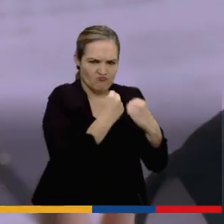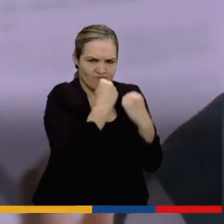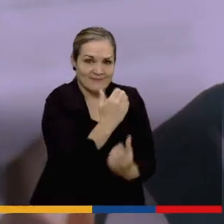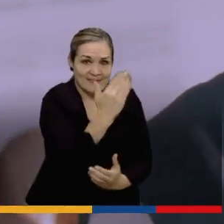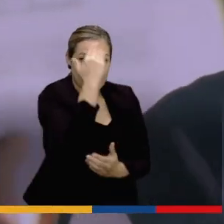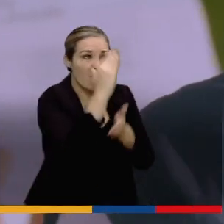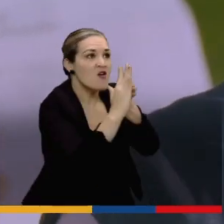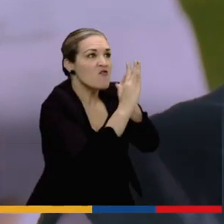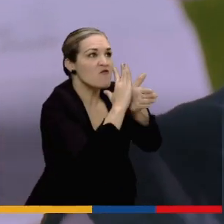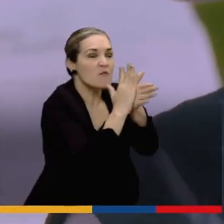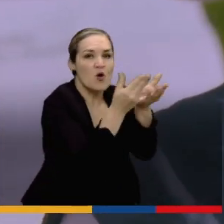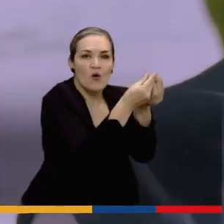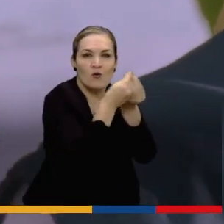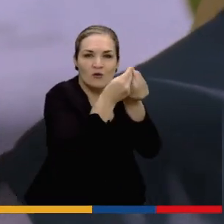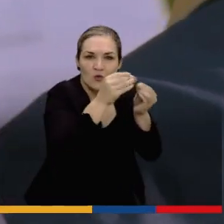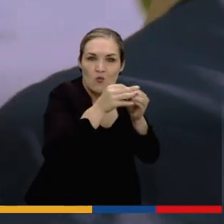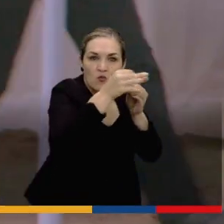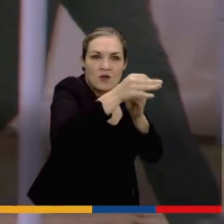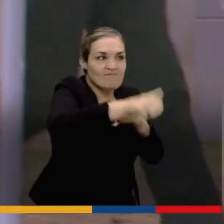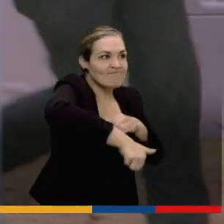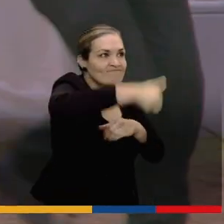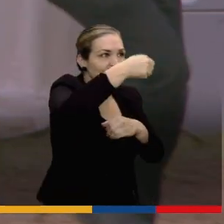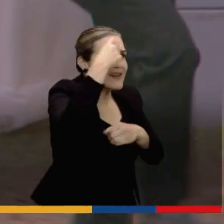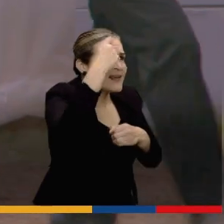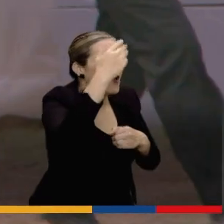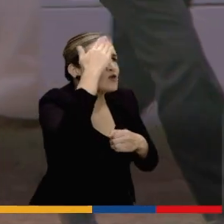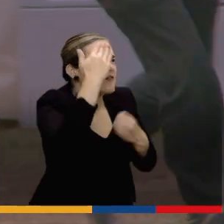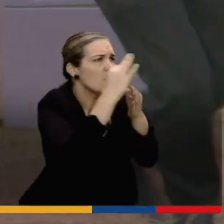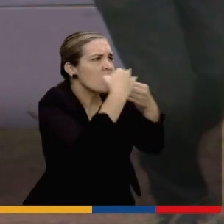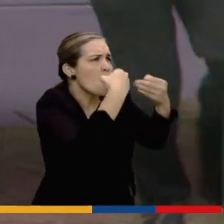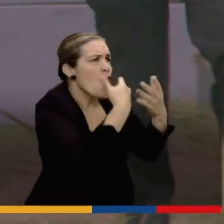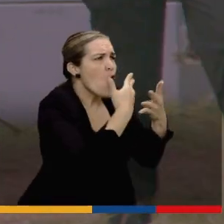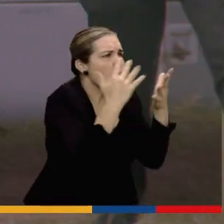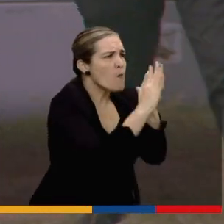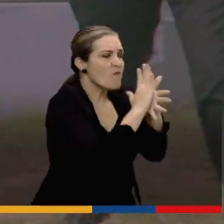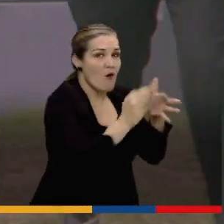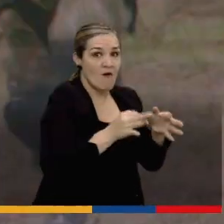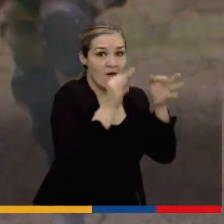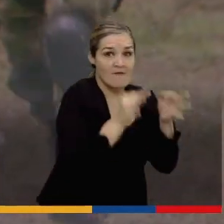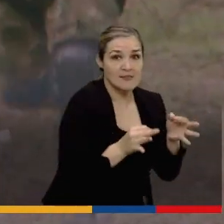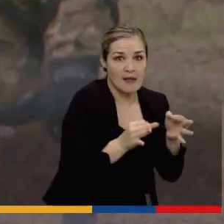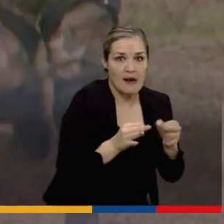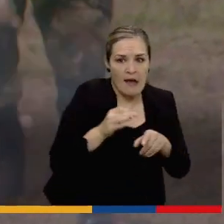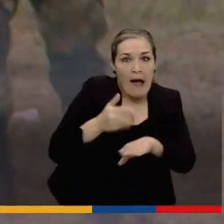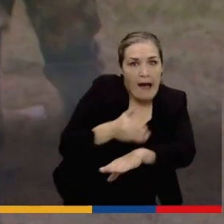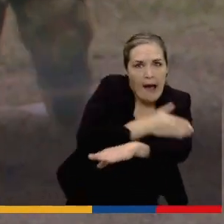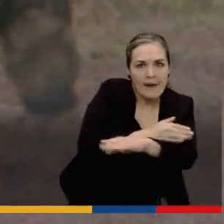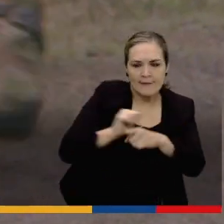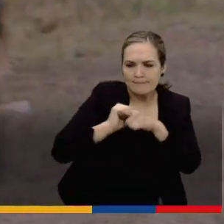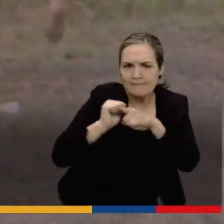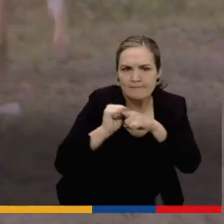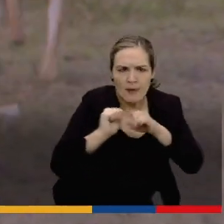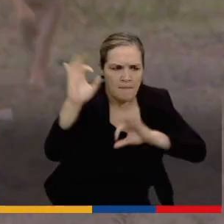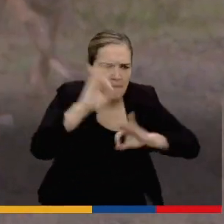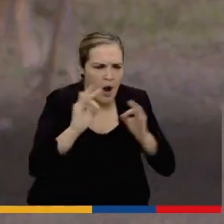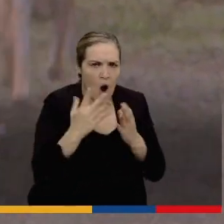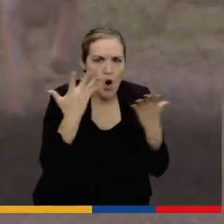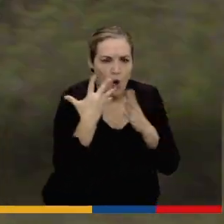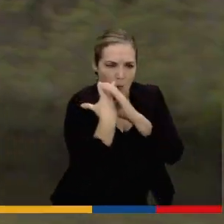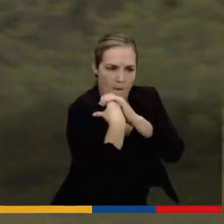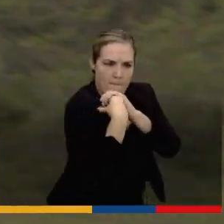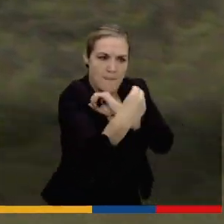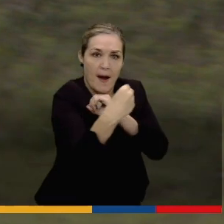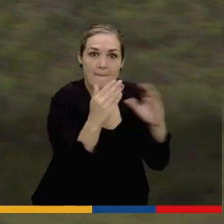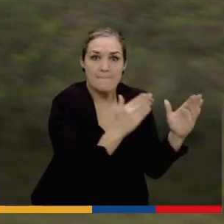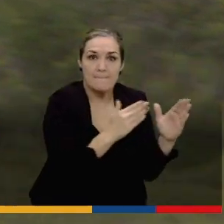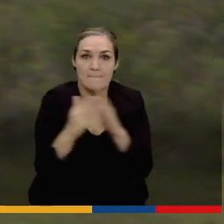infórmate a través de los consejos municipales de gestión del riesgo de desastres. Participa en los simulacros y apoya la creación de los